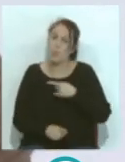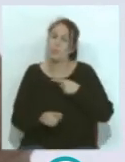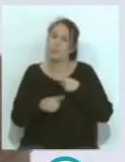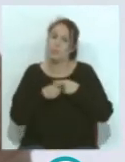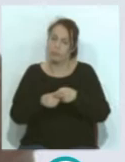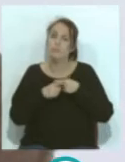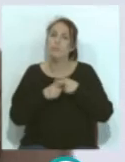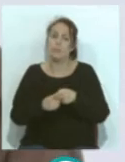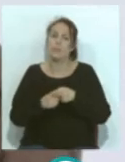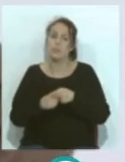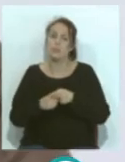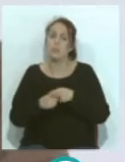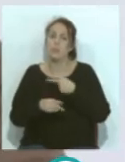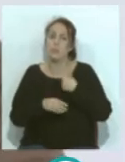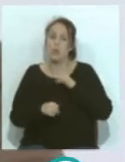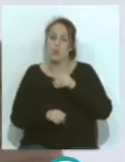vamos, la línea del club.